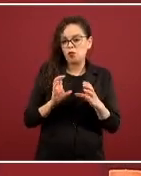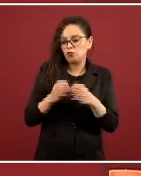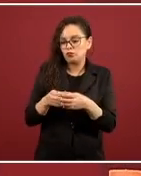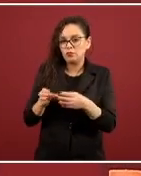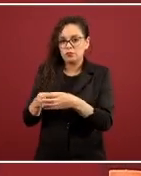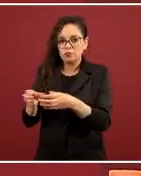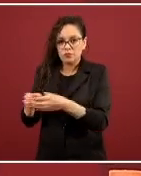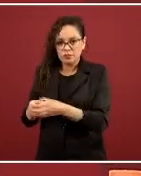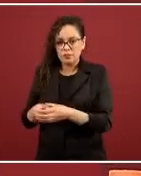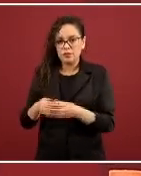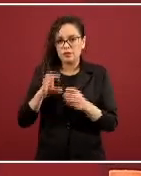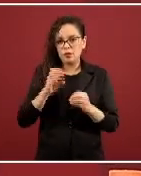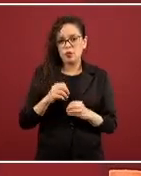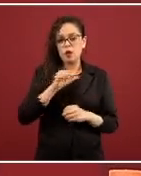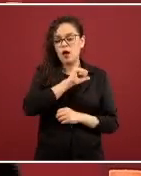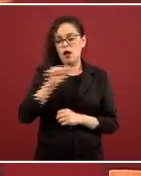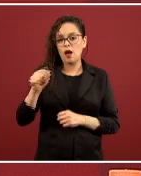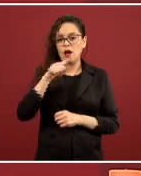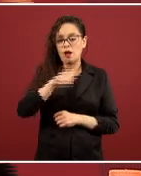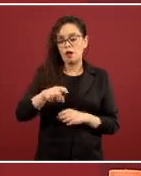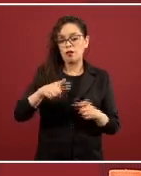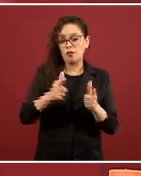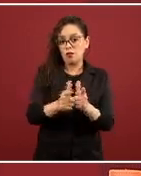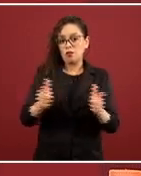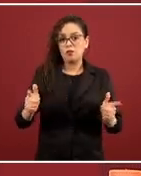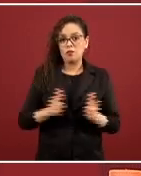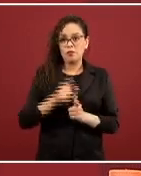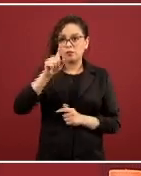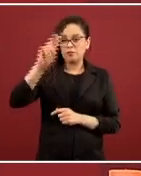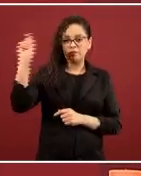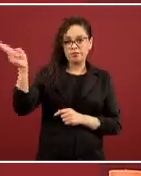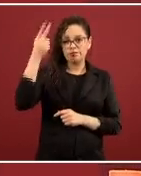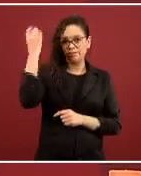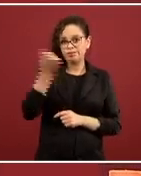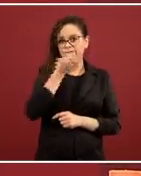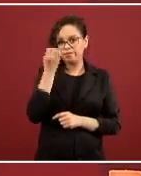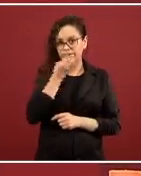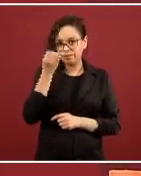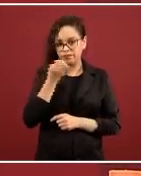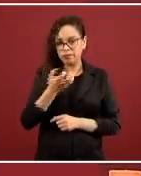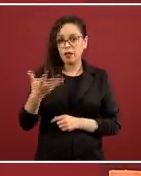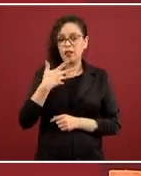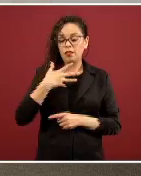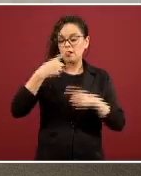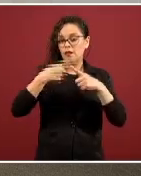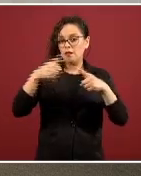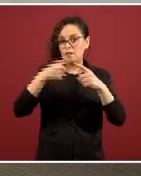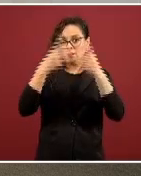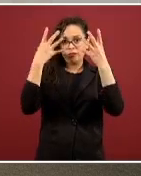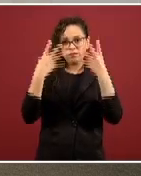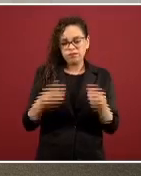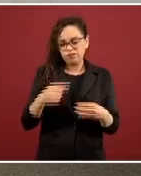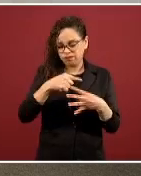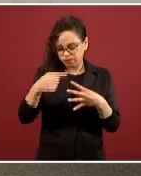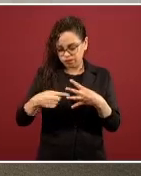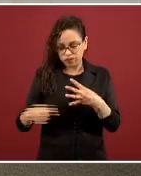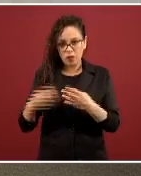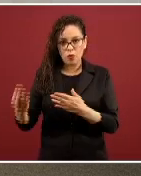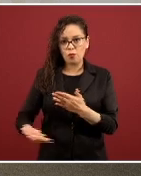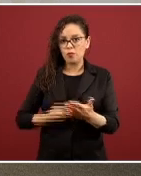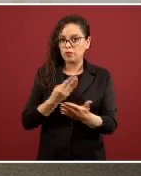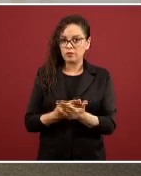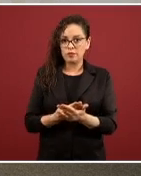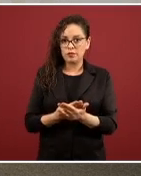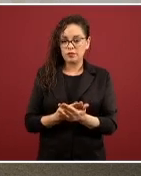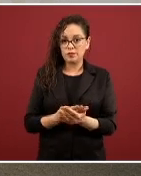ingenieriles, grupos académicos, que nos han mandado múltiples propuestas. No todas las propuestas son realistas, no son